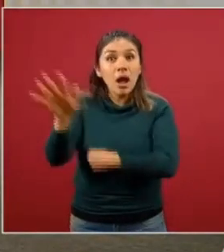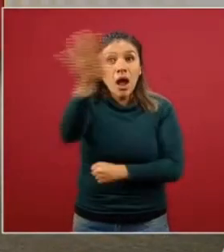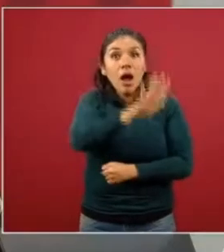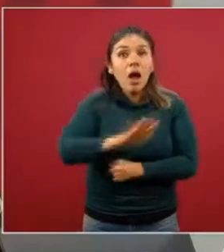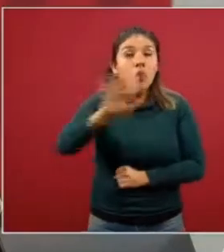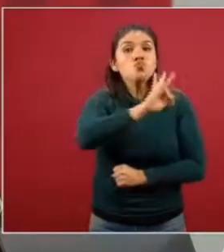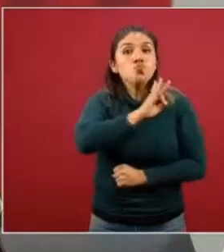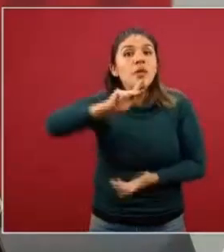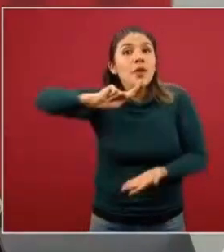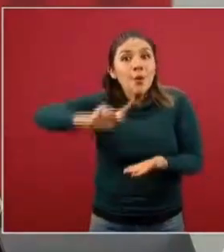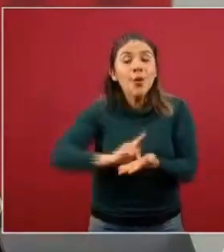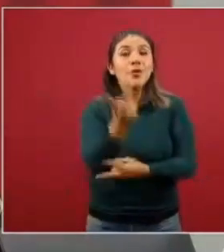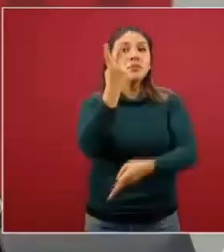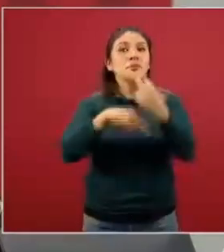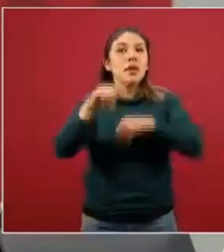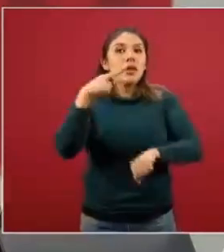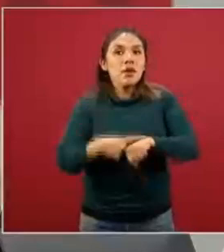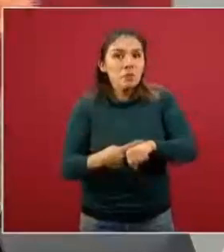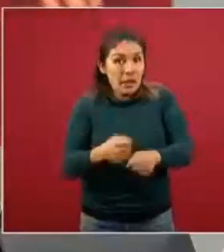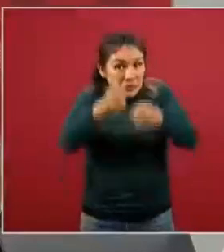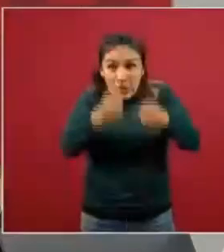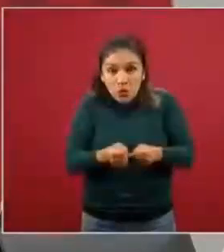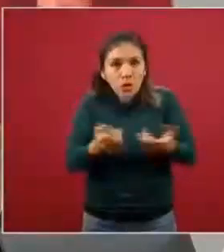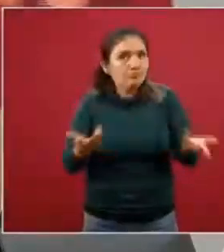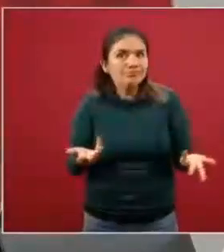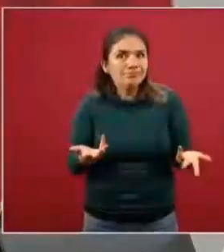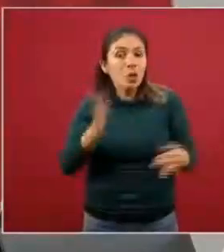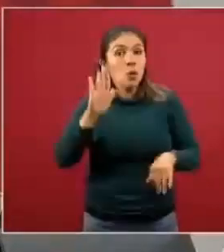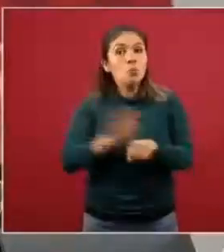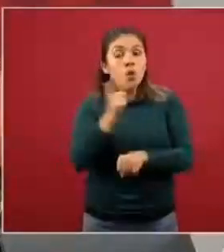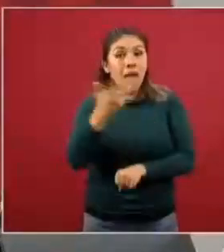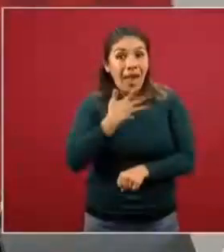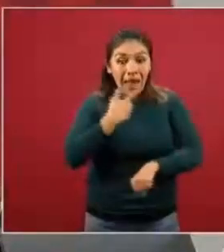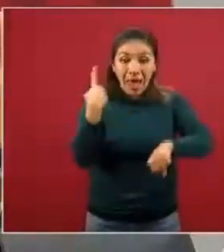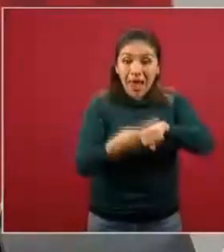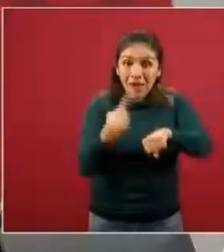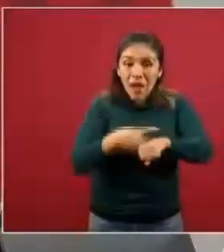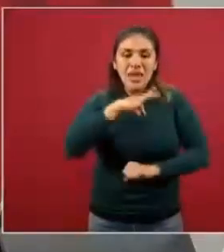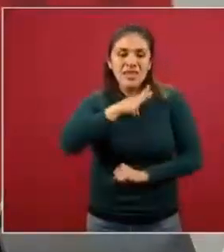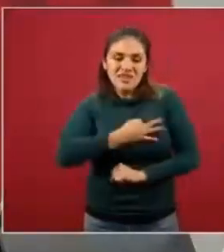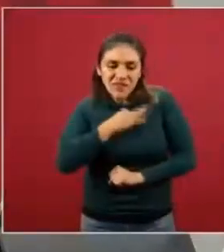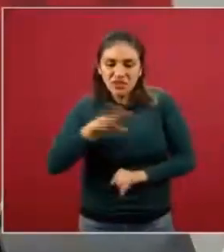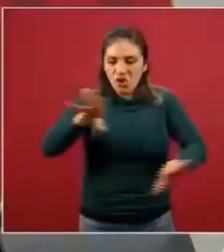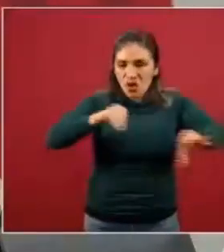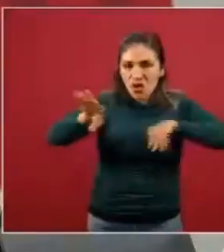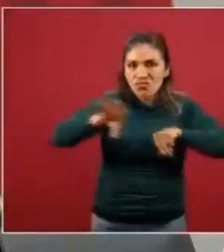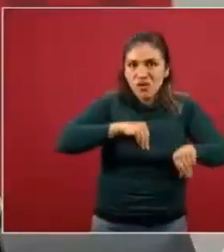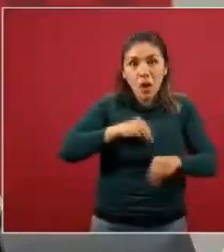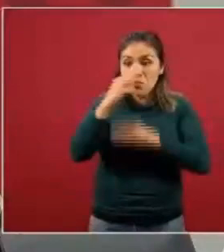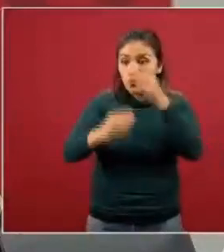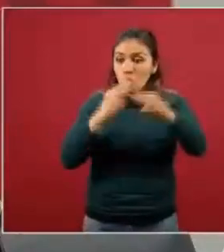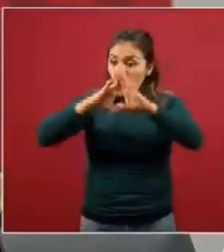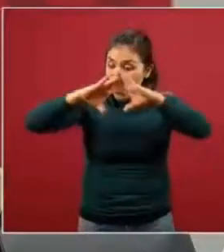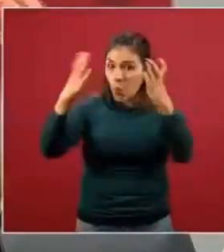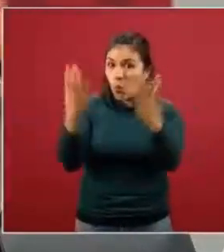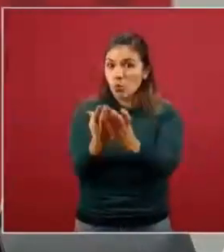retorno de la enfermedad. ¿Por qué razón? Porque en la medida en que hay enfermedad, infecciones, contagios en el resto del mundo,